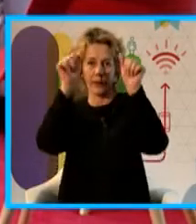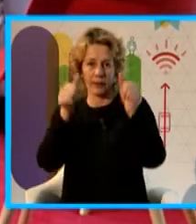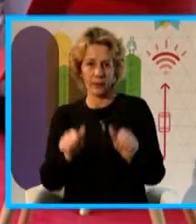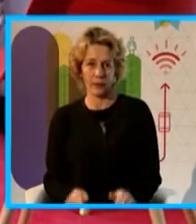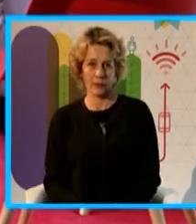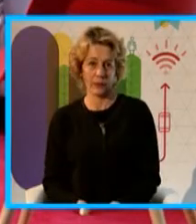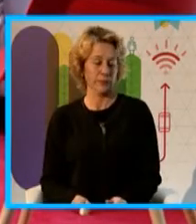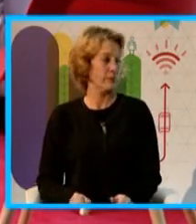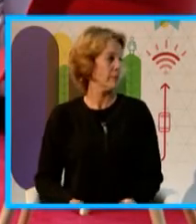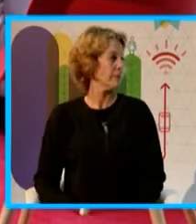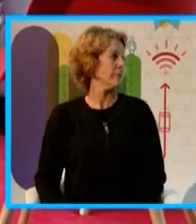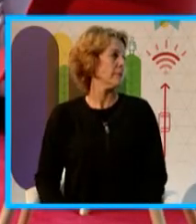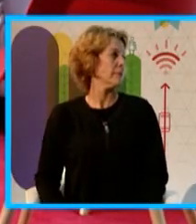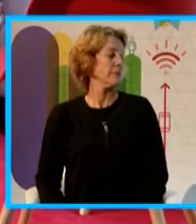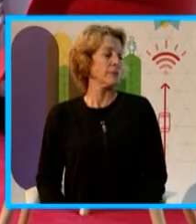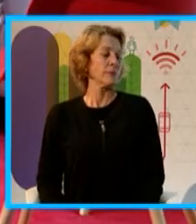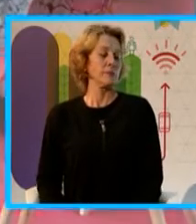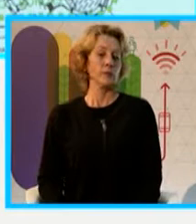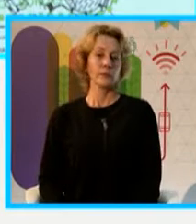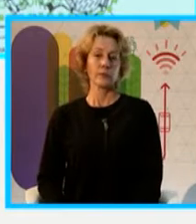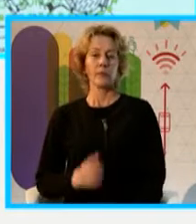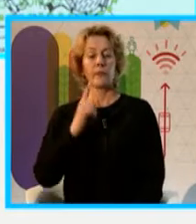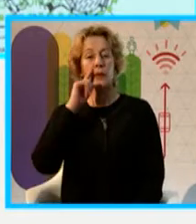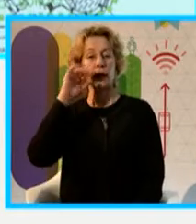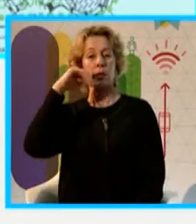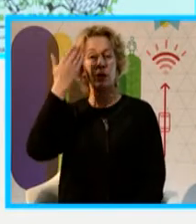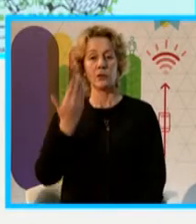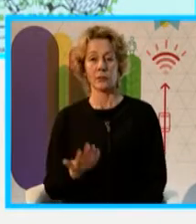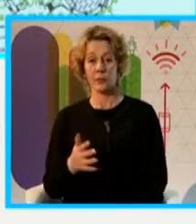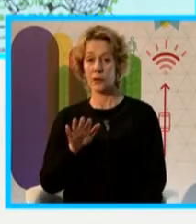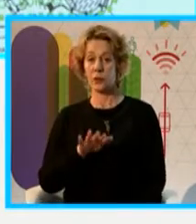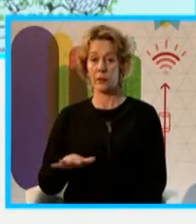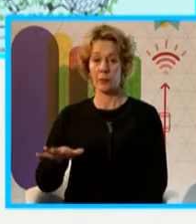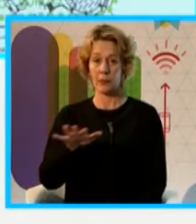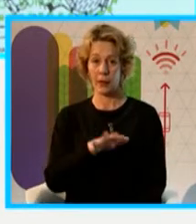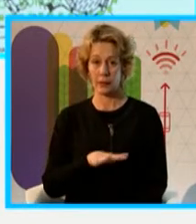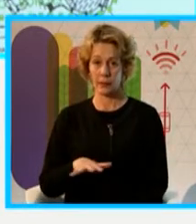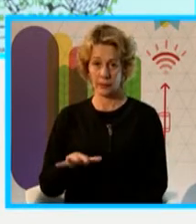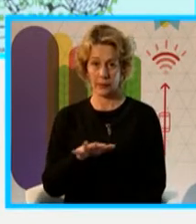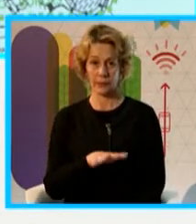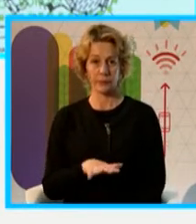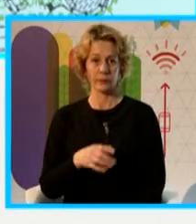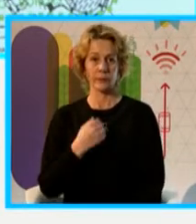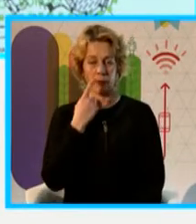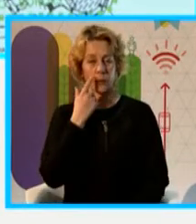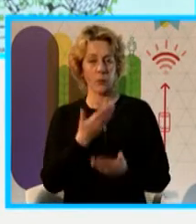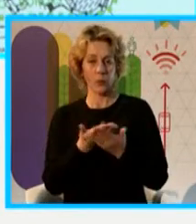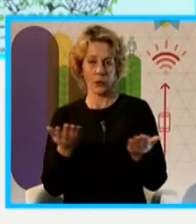Perdón, me fui. El reconocimiento del parque, o sea, esto es un esquema gráfico de lo que es el parque,